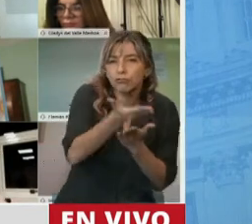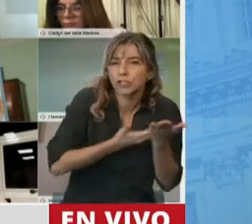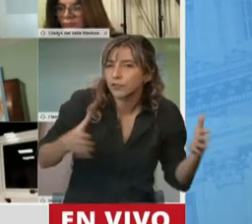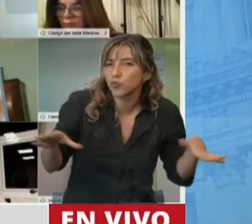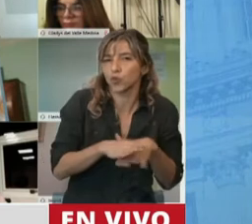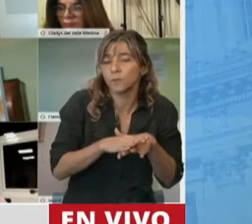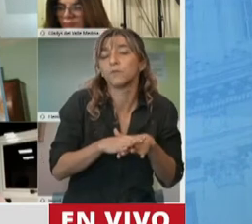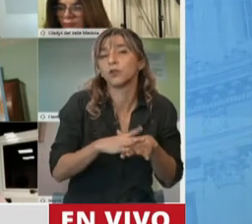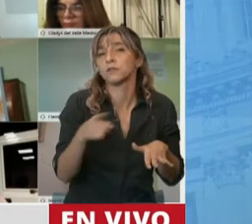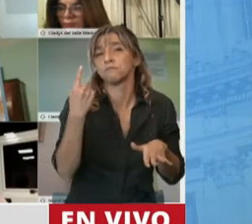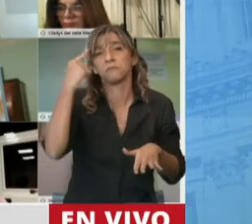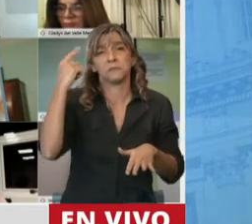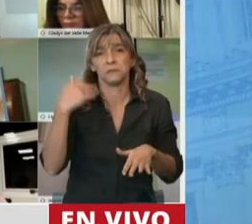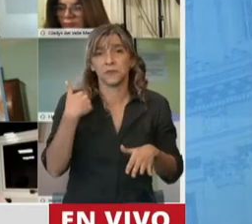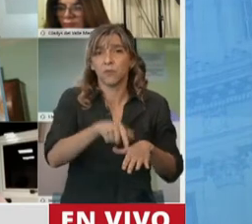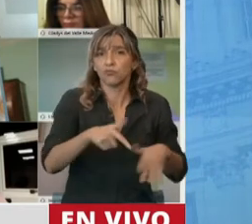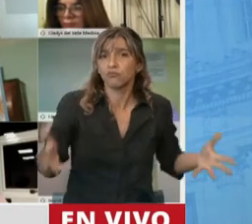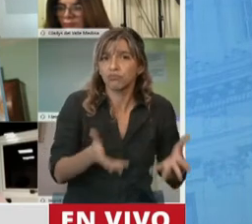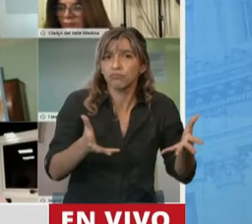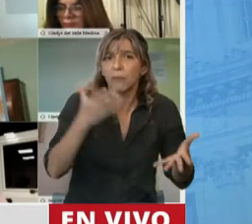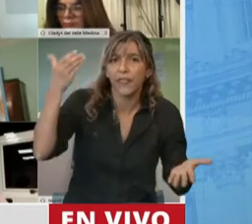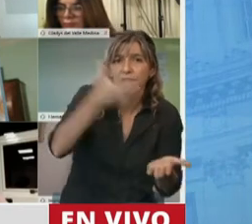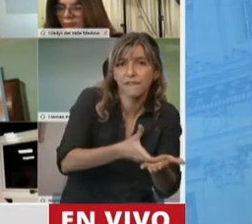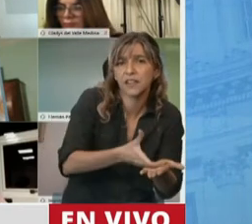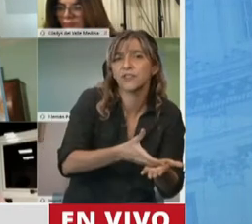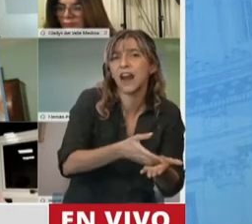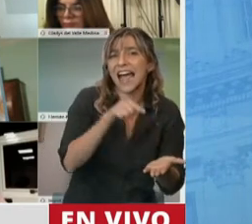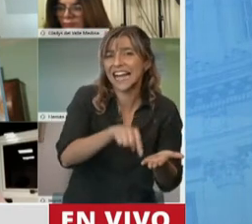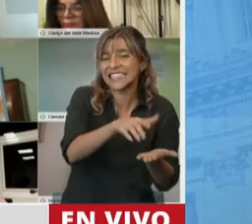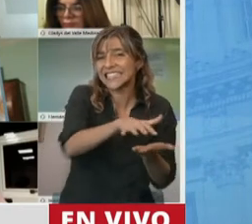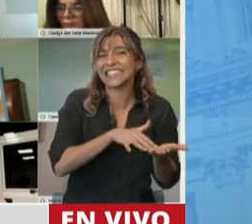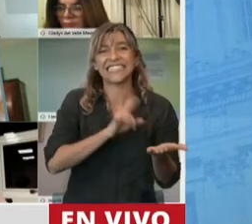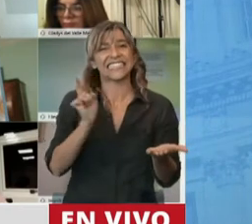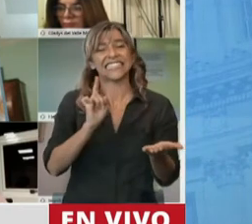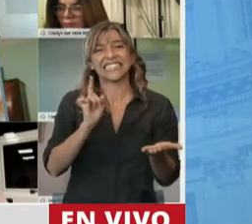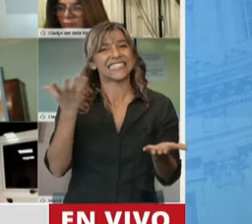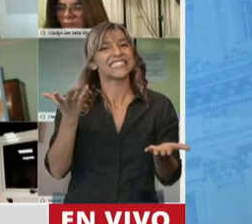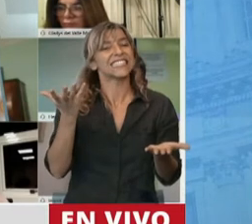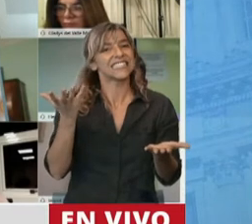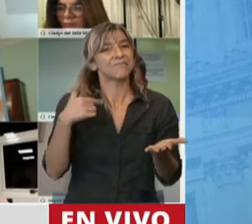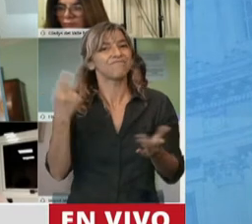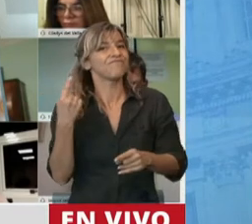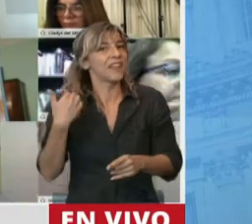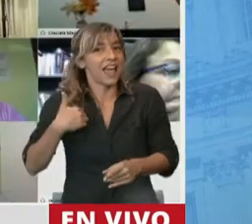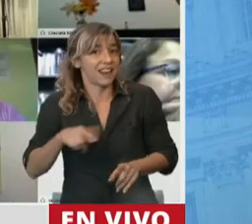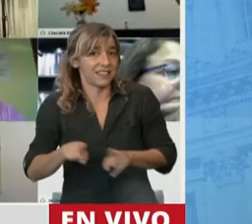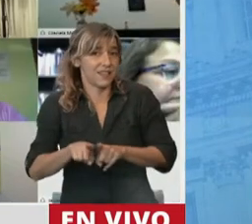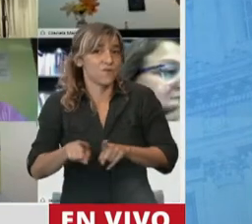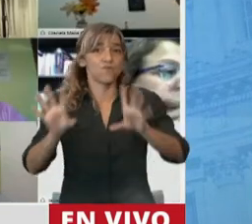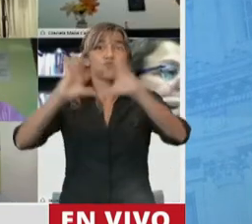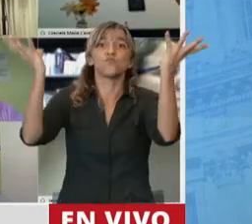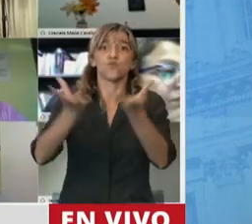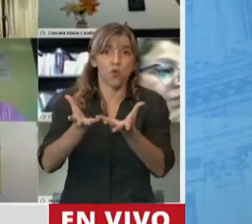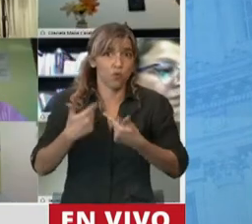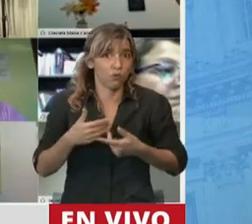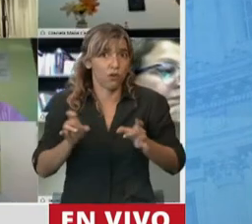estrategia de fomento de inversión, esto no camina. Argentina, al igual que el mundo, atraviesa una pandemia. Pero a